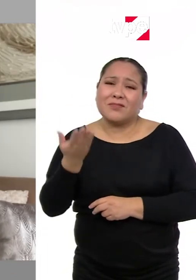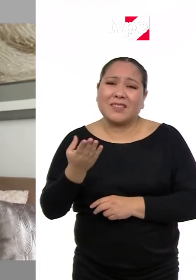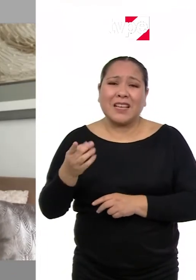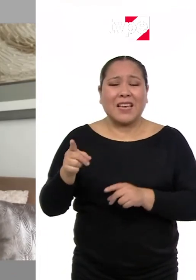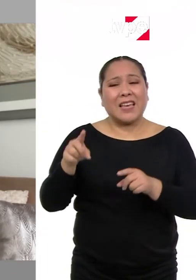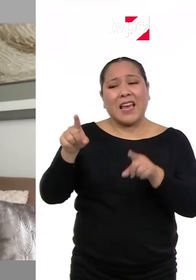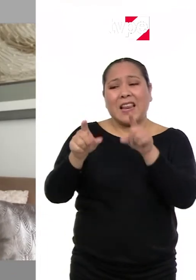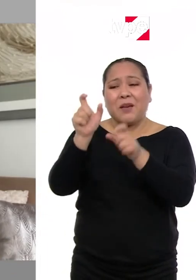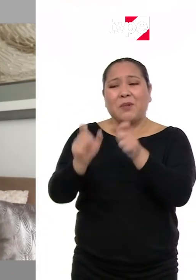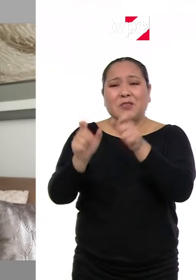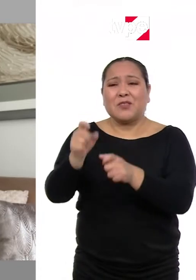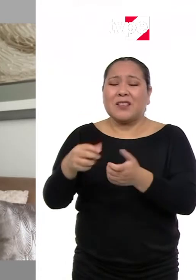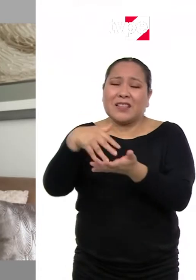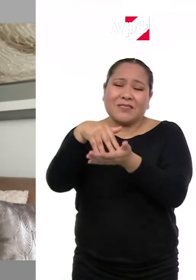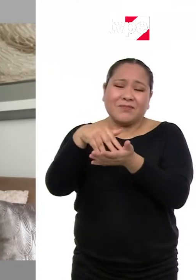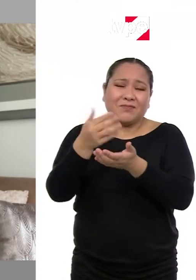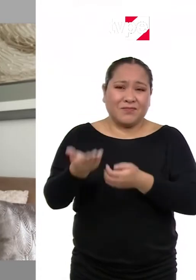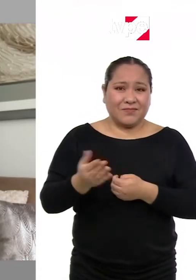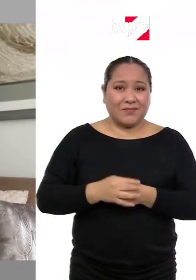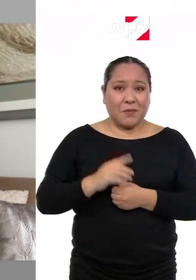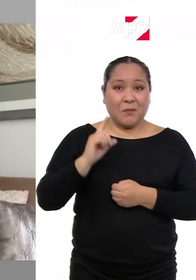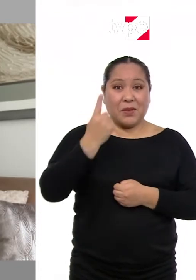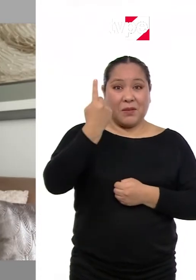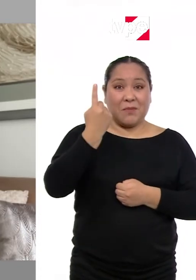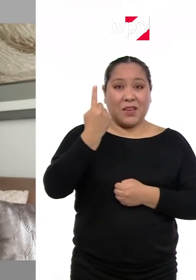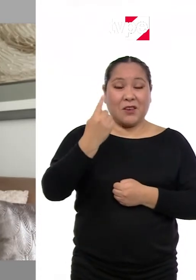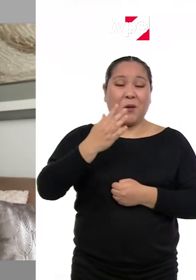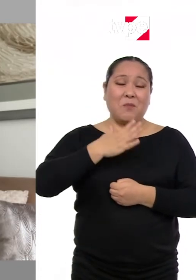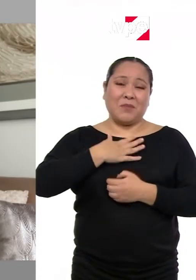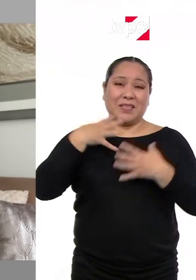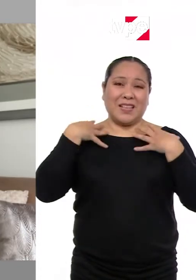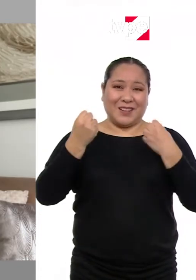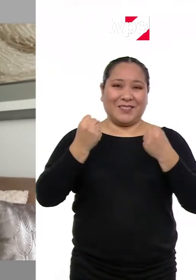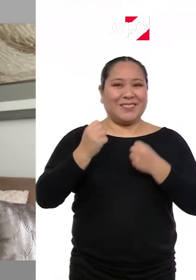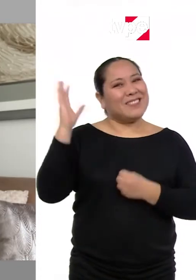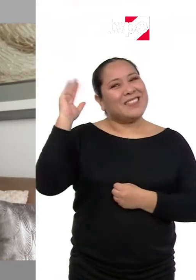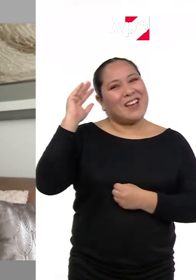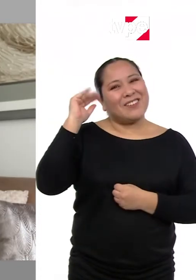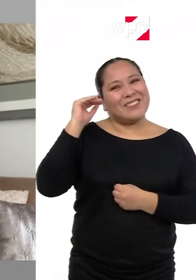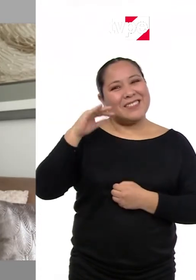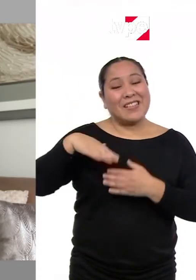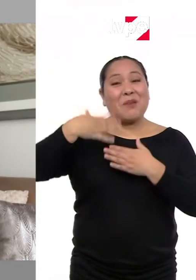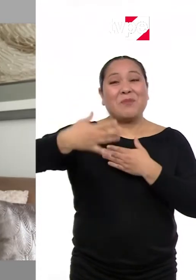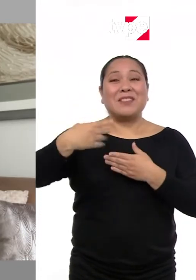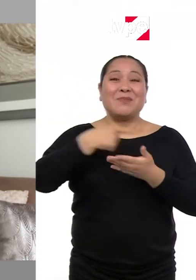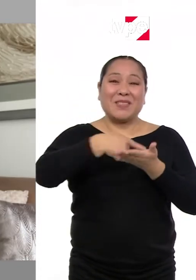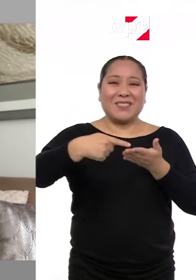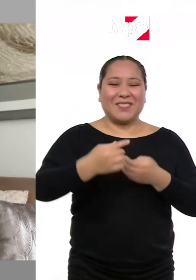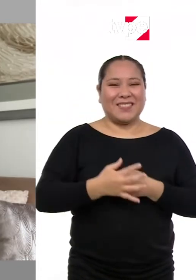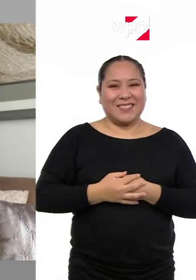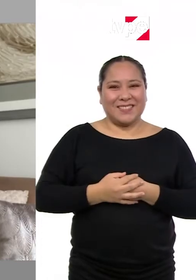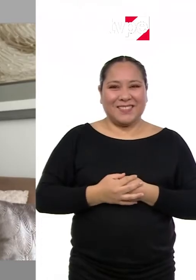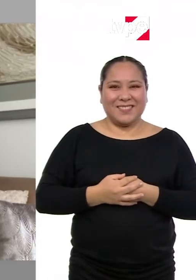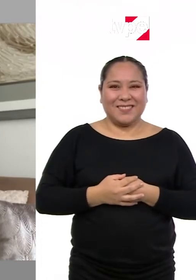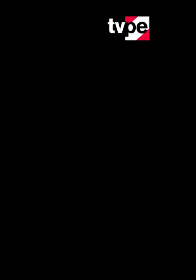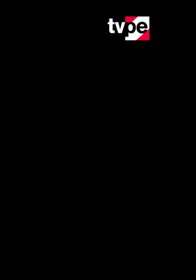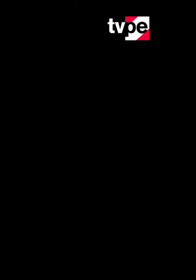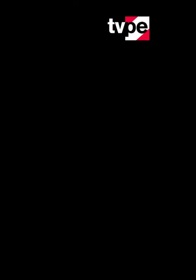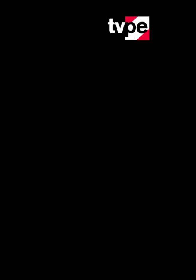mayores y a los más vulnerables. Primero, mi salud. Chao. Hasta la próxima semana.